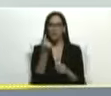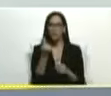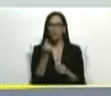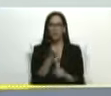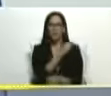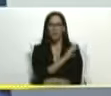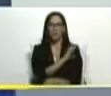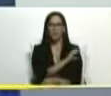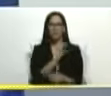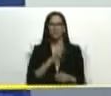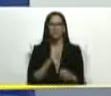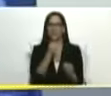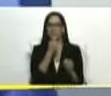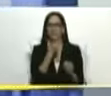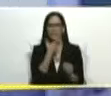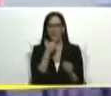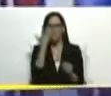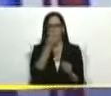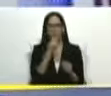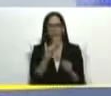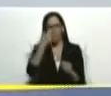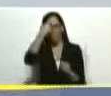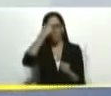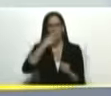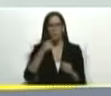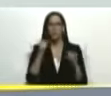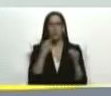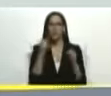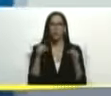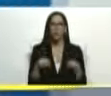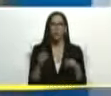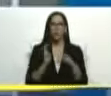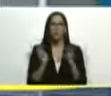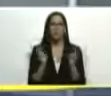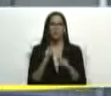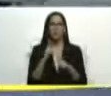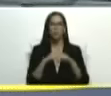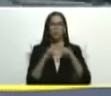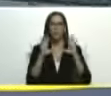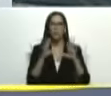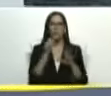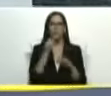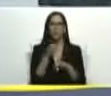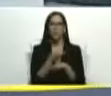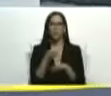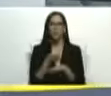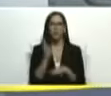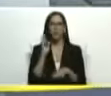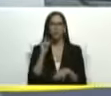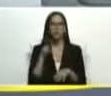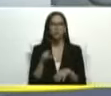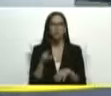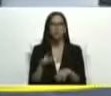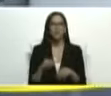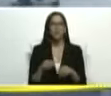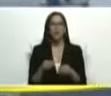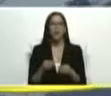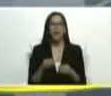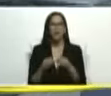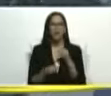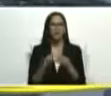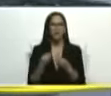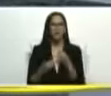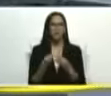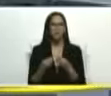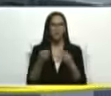espectacular bello para el pueblo yo digo hoy con el tema del 1x10 del buen gobierno que usted ha ingeniado